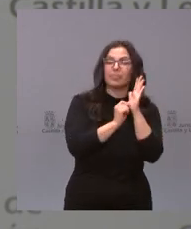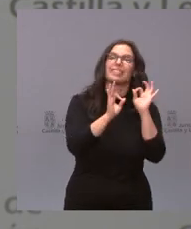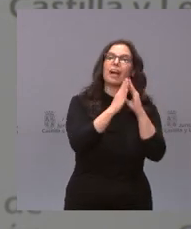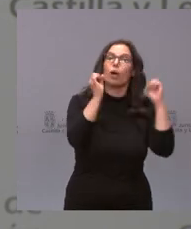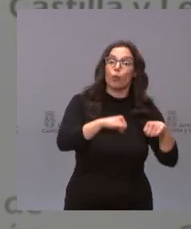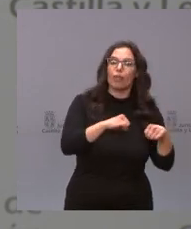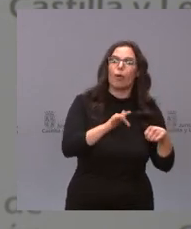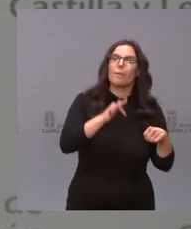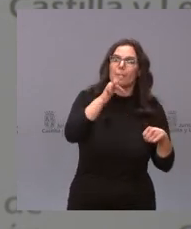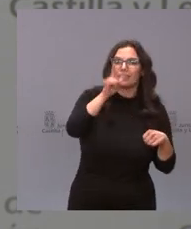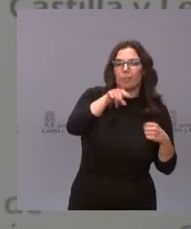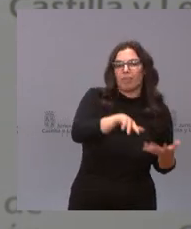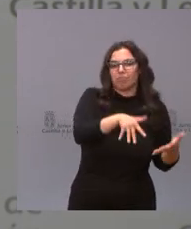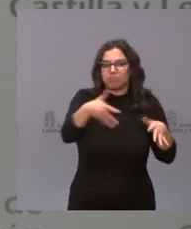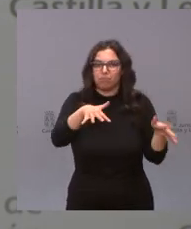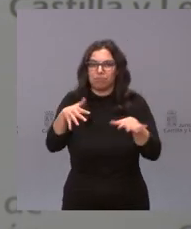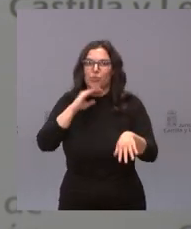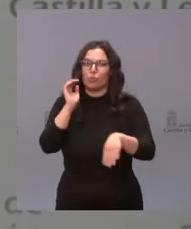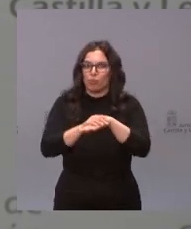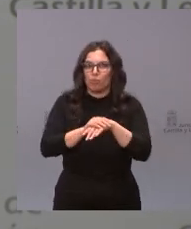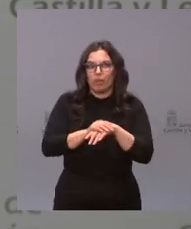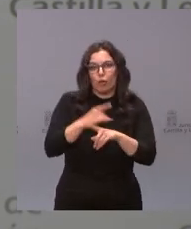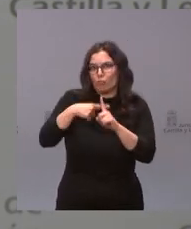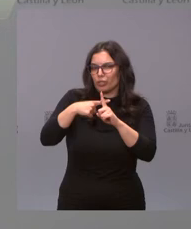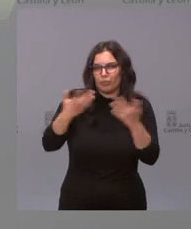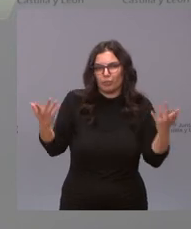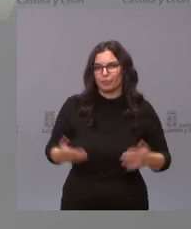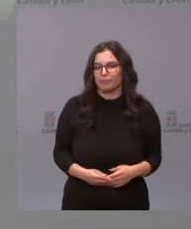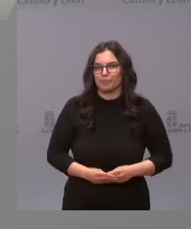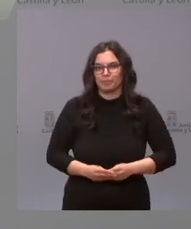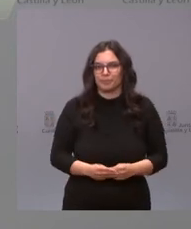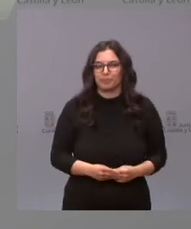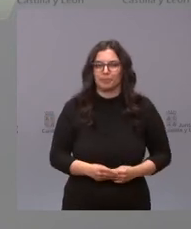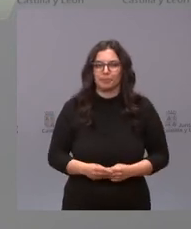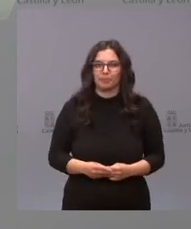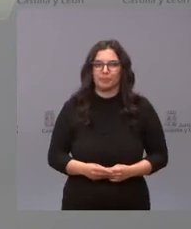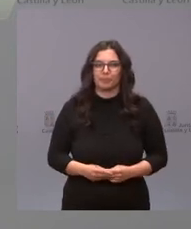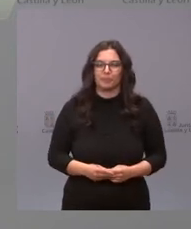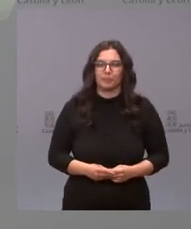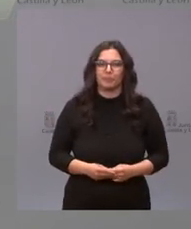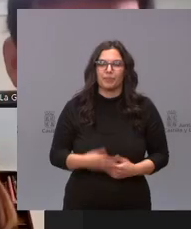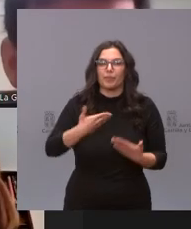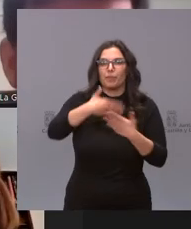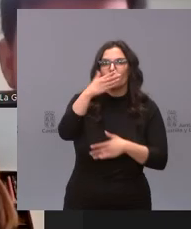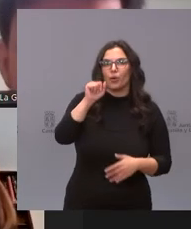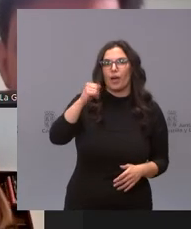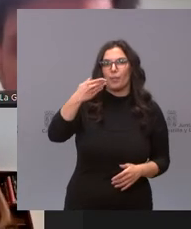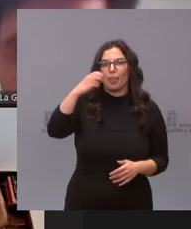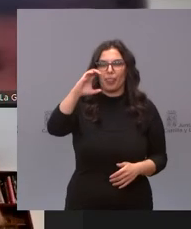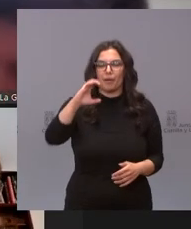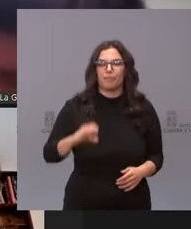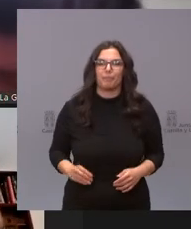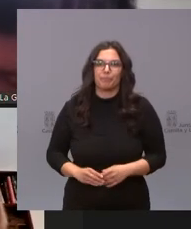con la ejecución pues no puede ser mejor no puede ser más positiva En el diario ABC tenemos a Monse